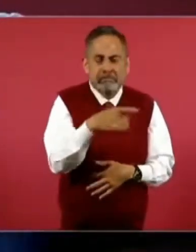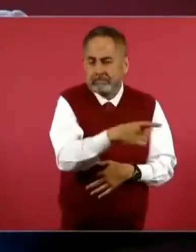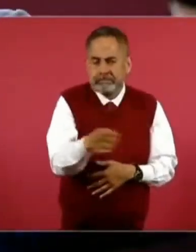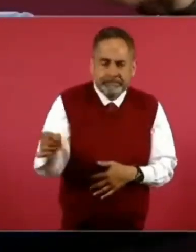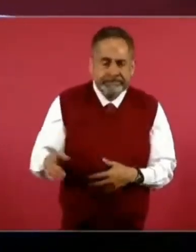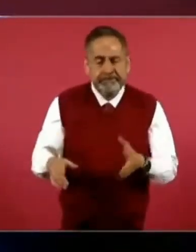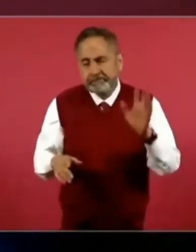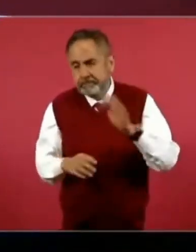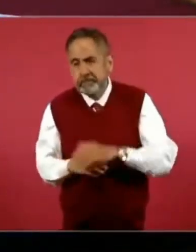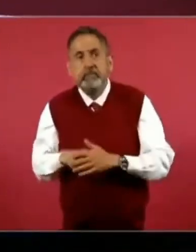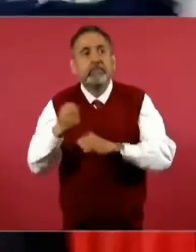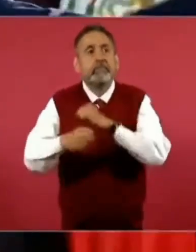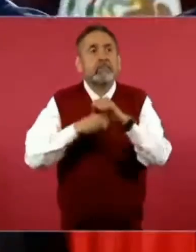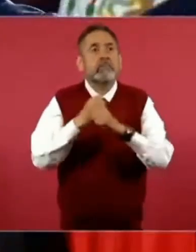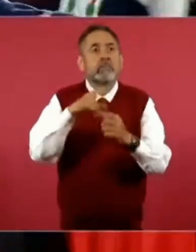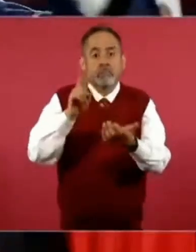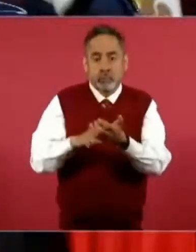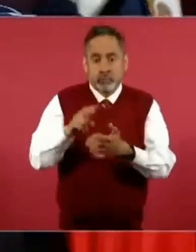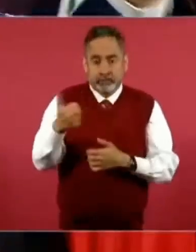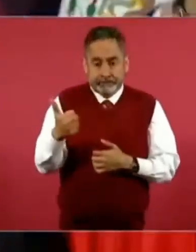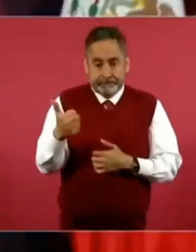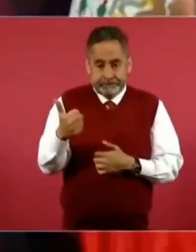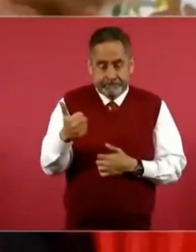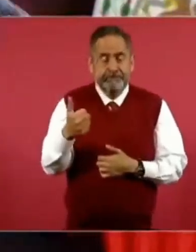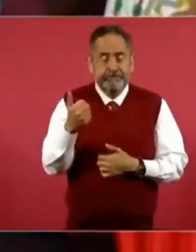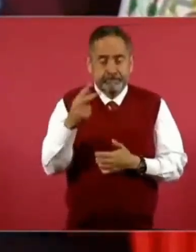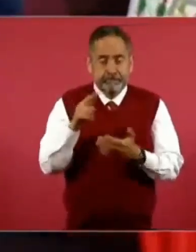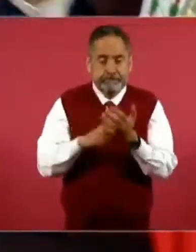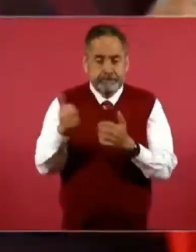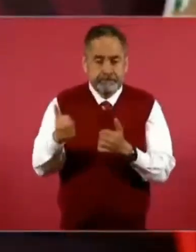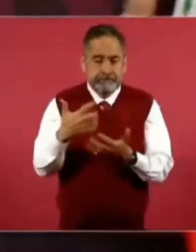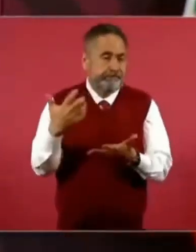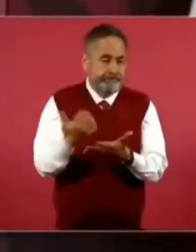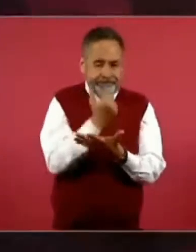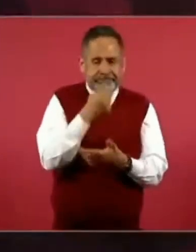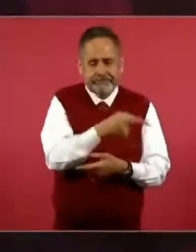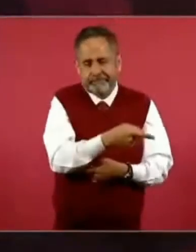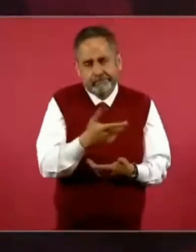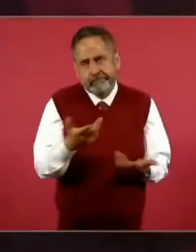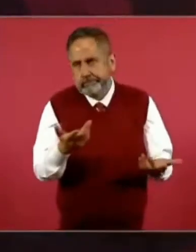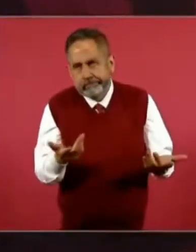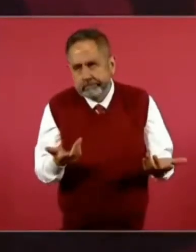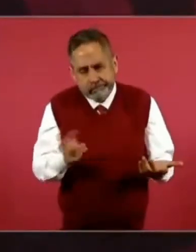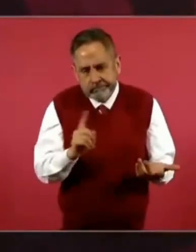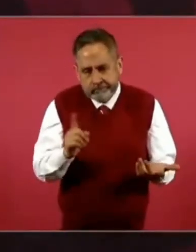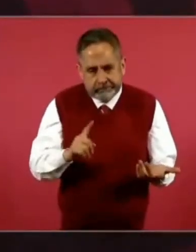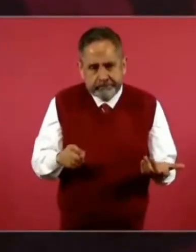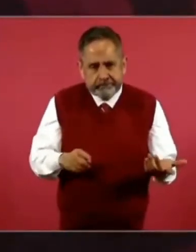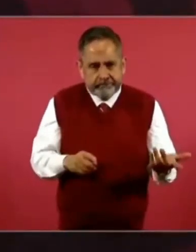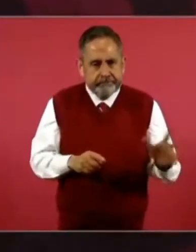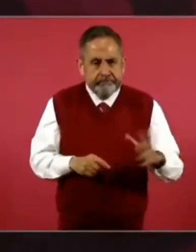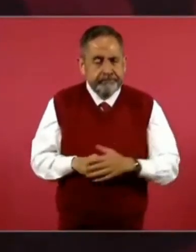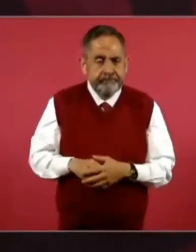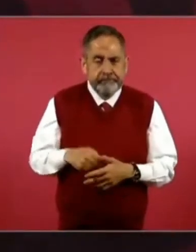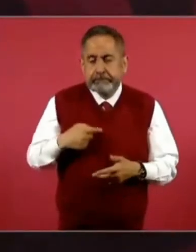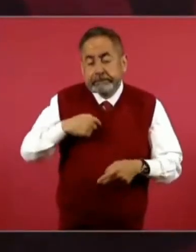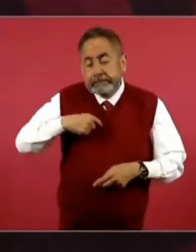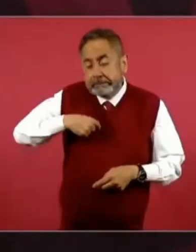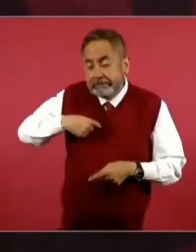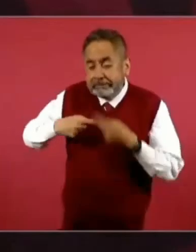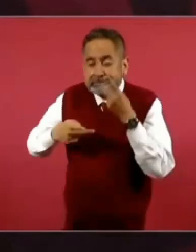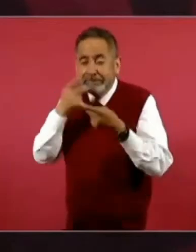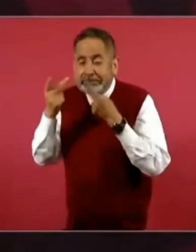en el 2006, porque no hablo al tanteo,